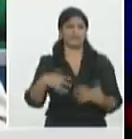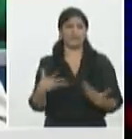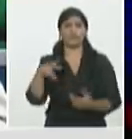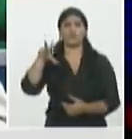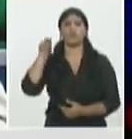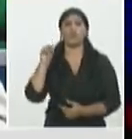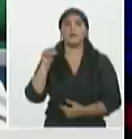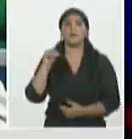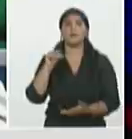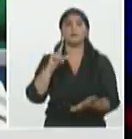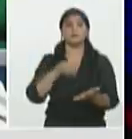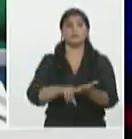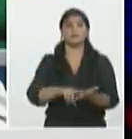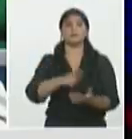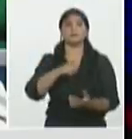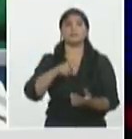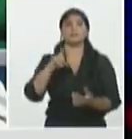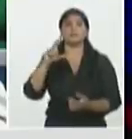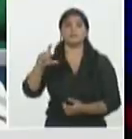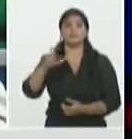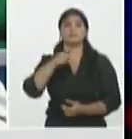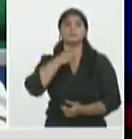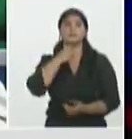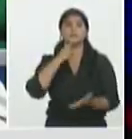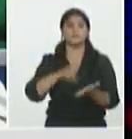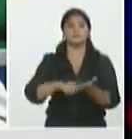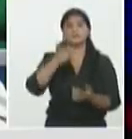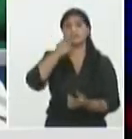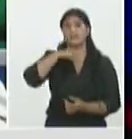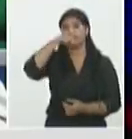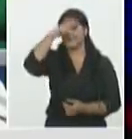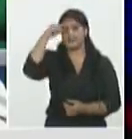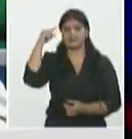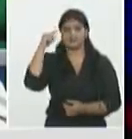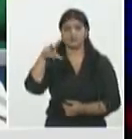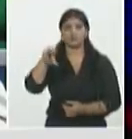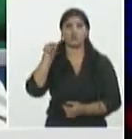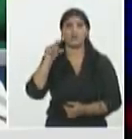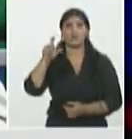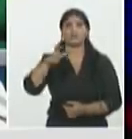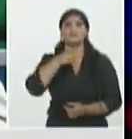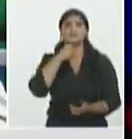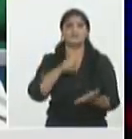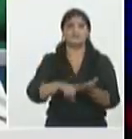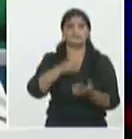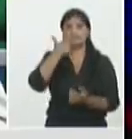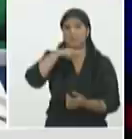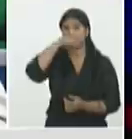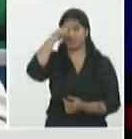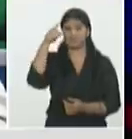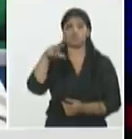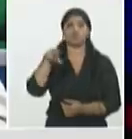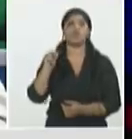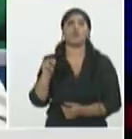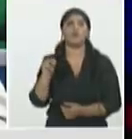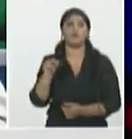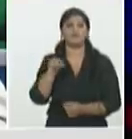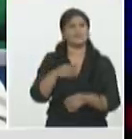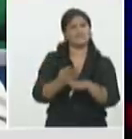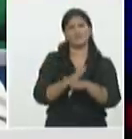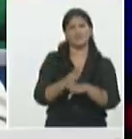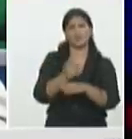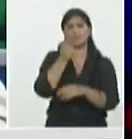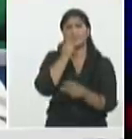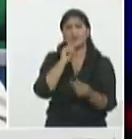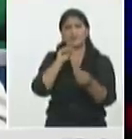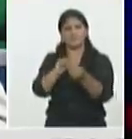características que realmente son más más contagiosas algunas